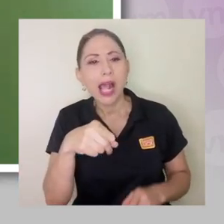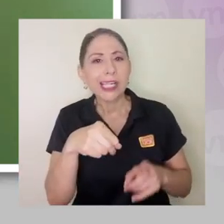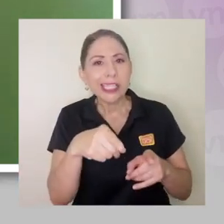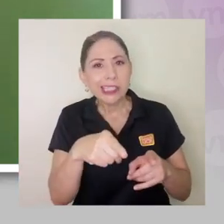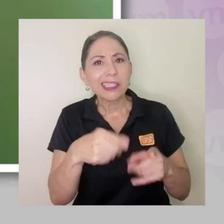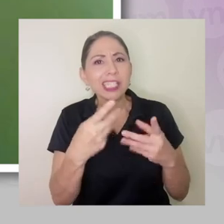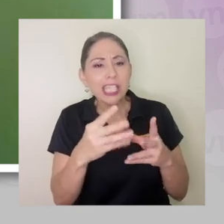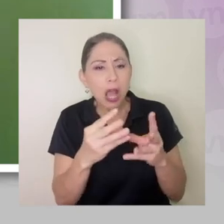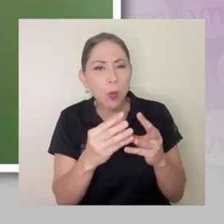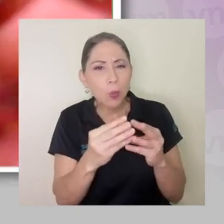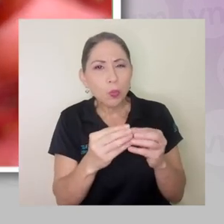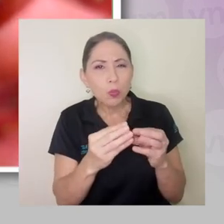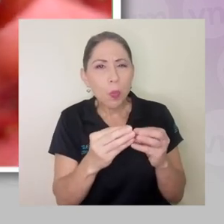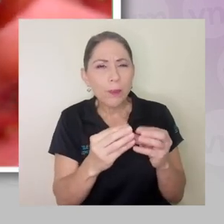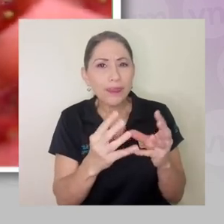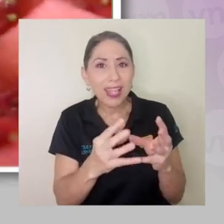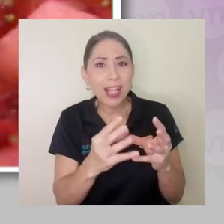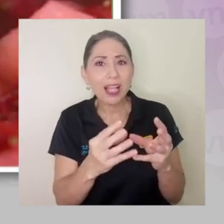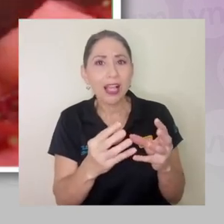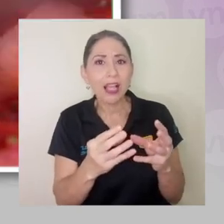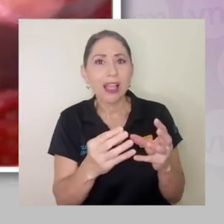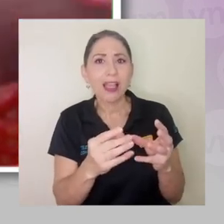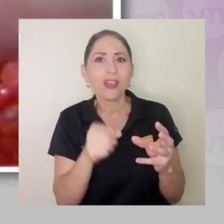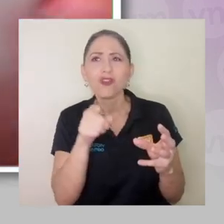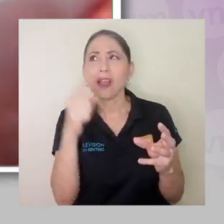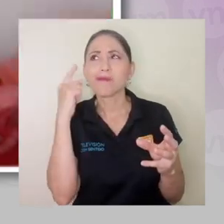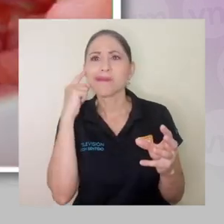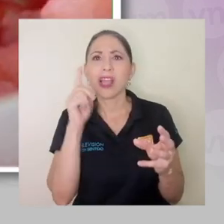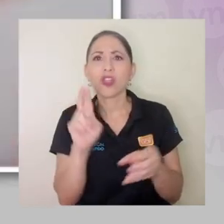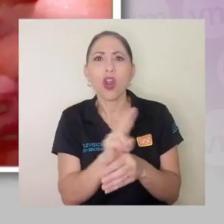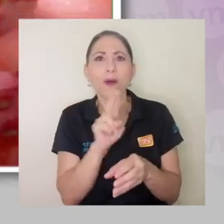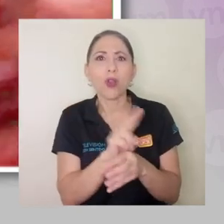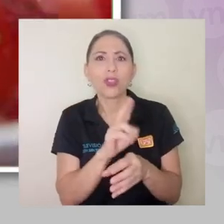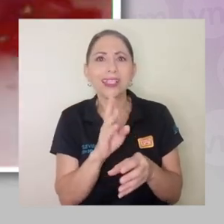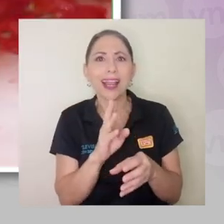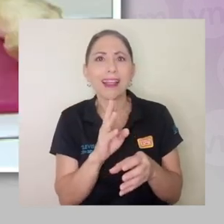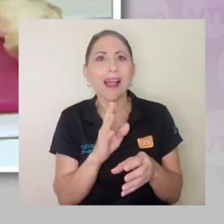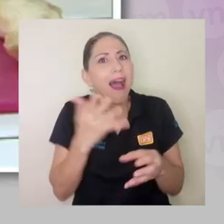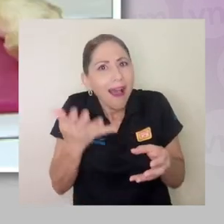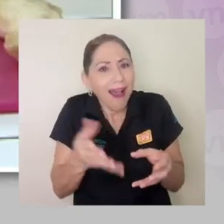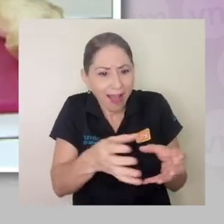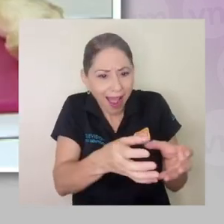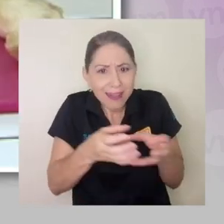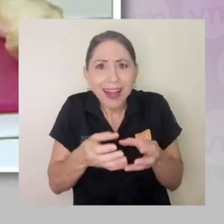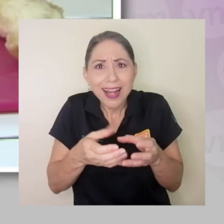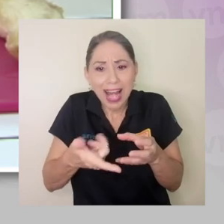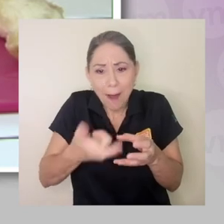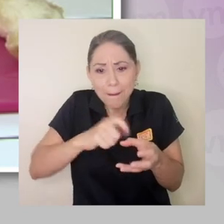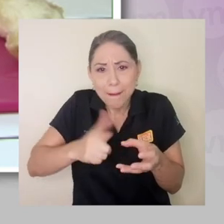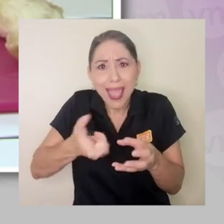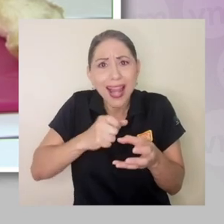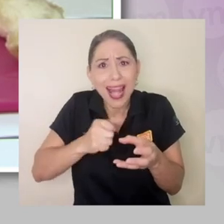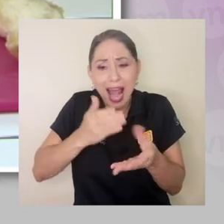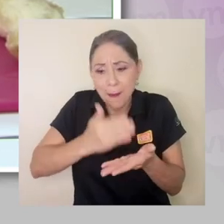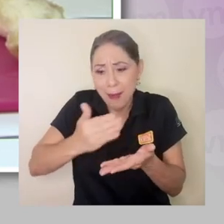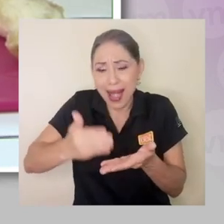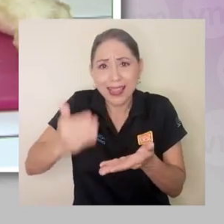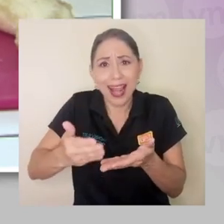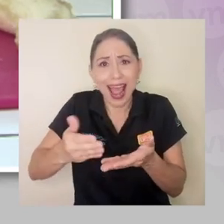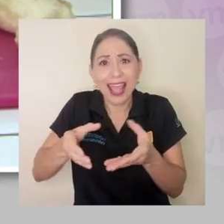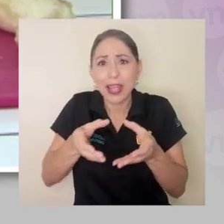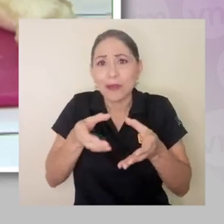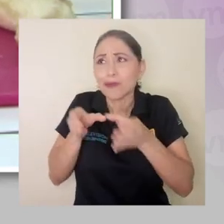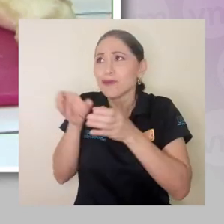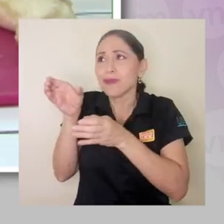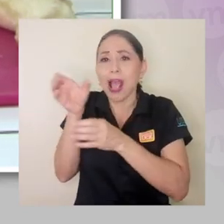se le está madurando mucho y no la va a utilizar, pues, arregle la pele, la aparta en trocitos y congélela y después se hace un rico